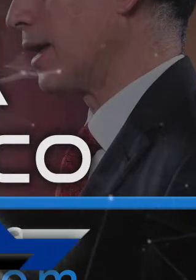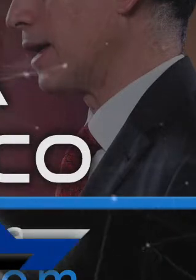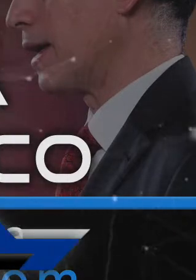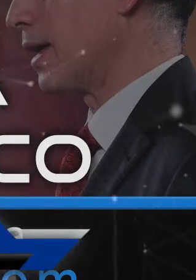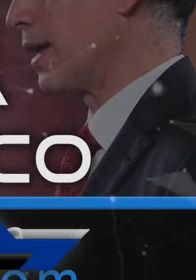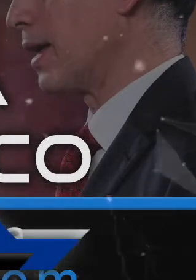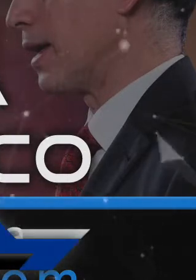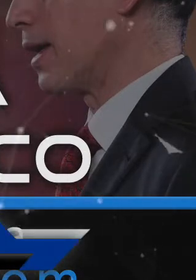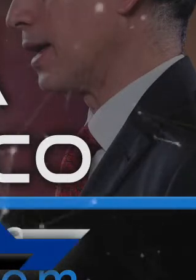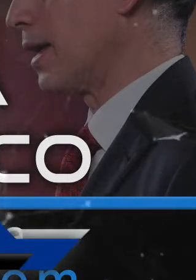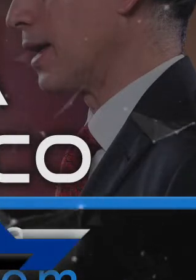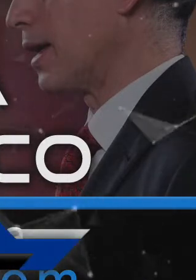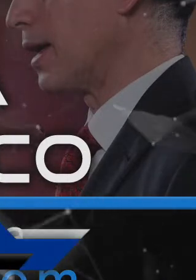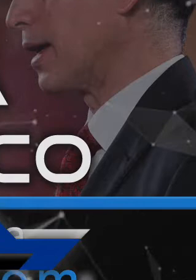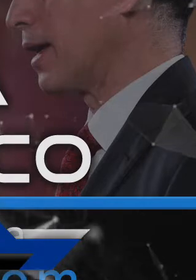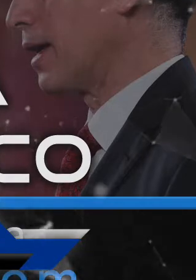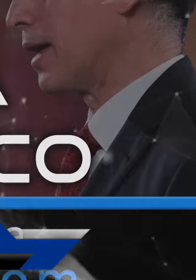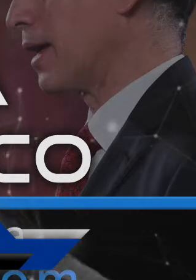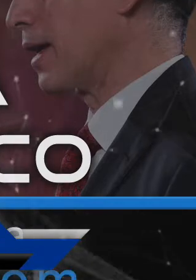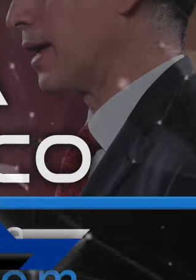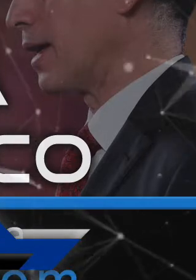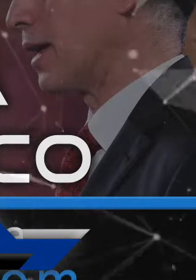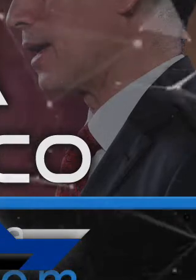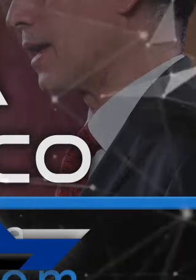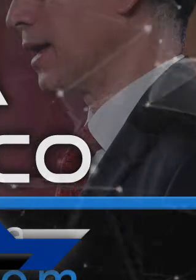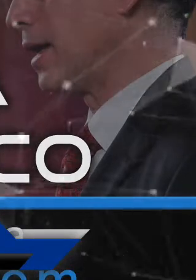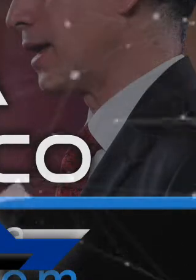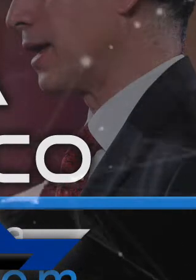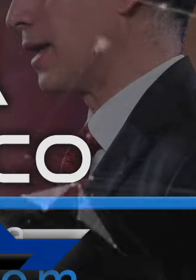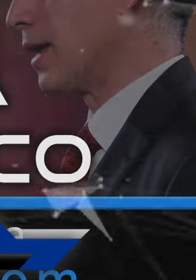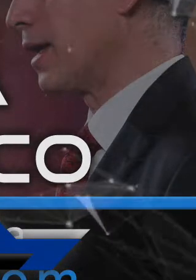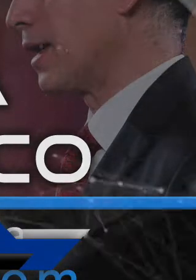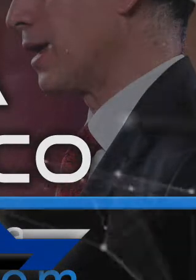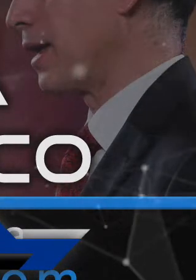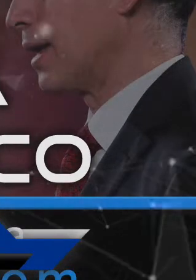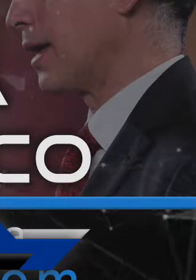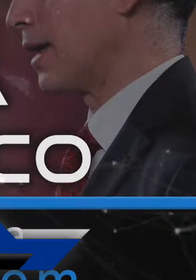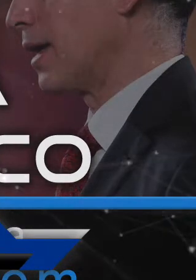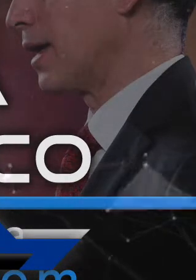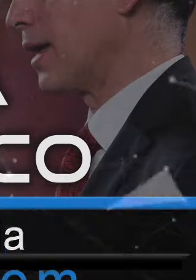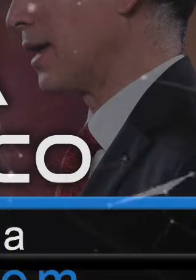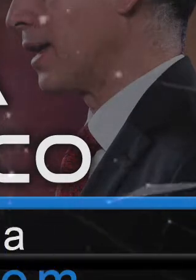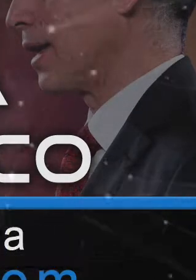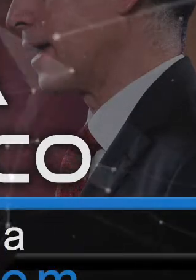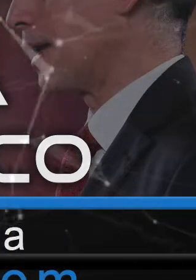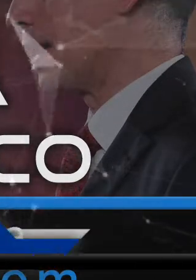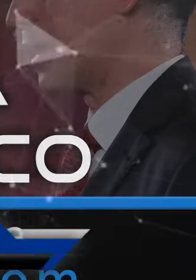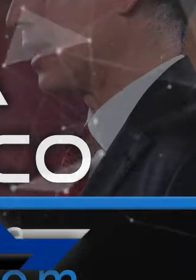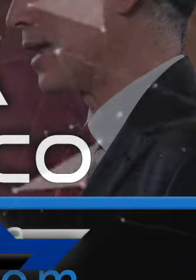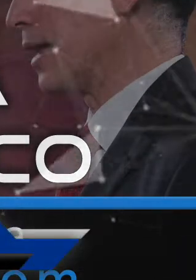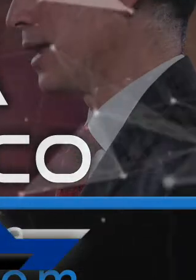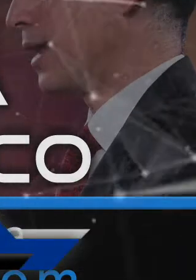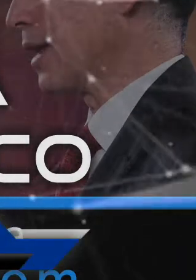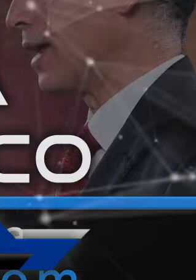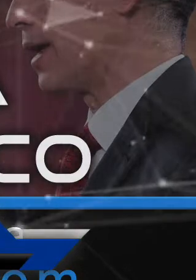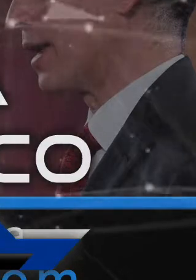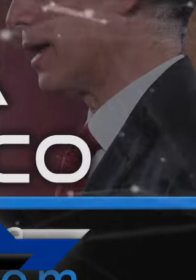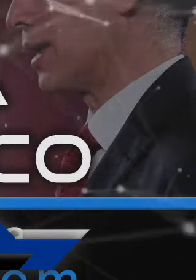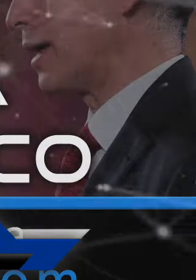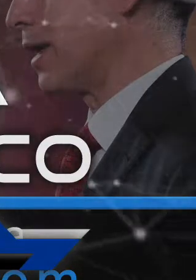comparte y suscríbete a Escucha Diario La conferencia del presidente Andrés Manuel López Obrador en 5 minutos o menos